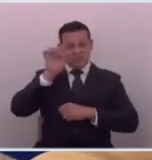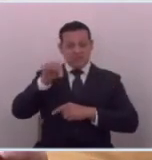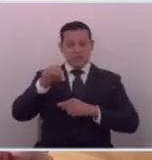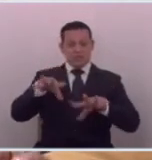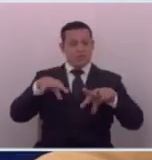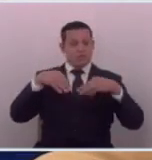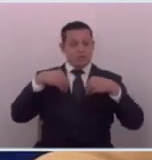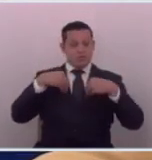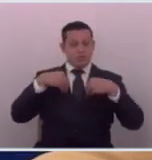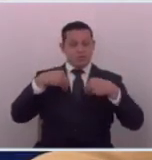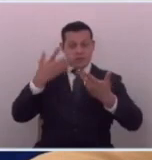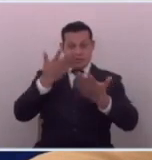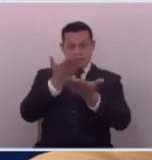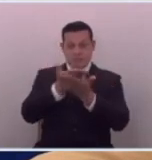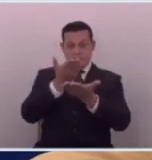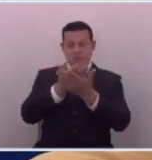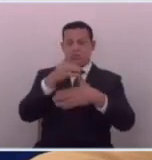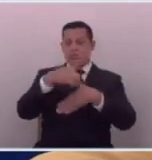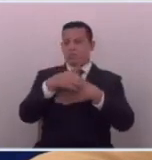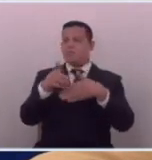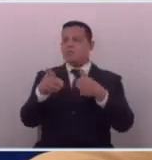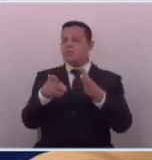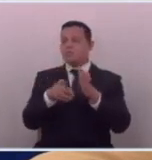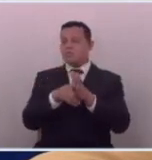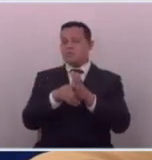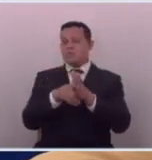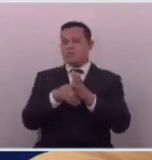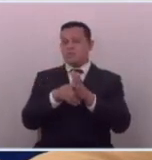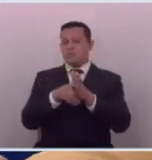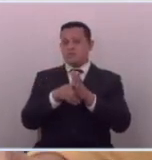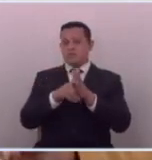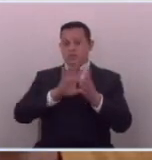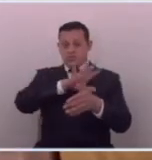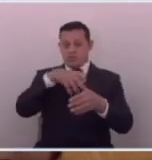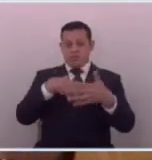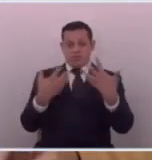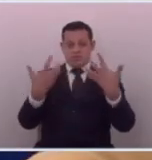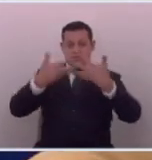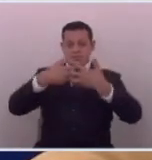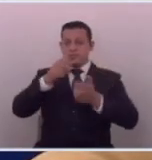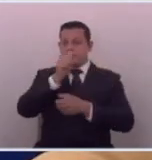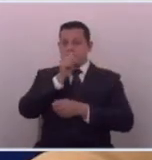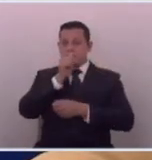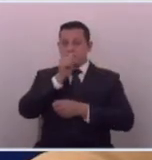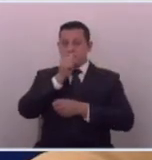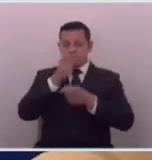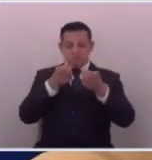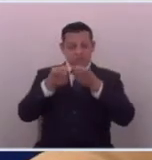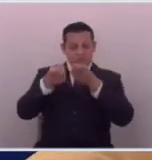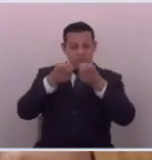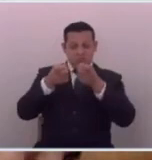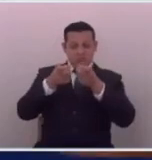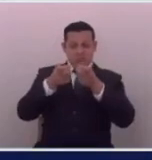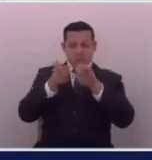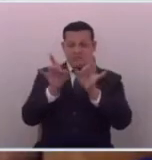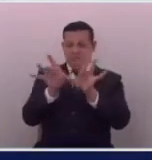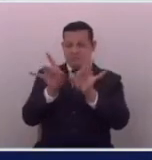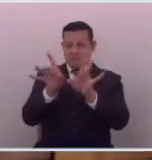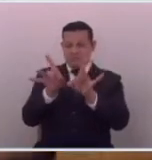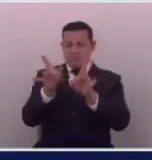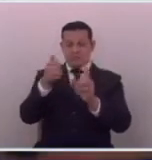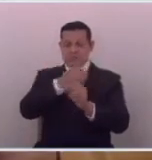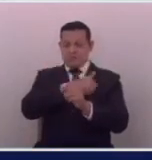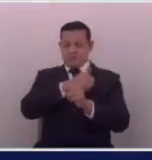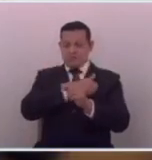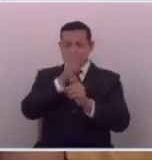que como ya lo plantearon algunos colegas diputados son empresas privadas que tenían una administración nefasta y que le ha